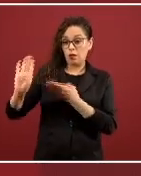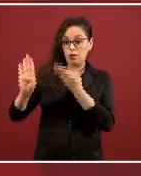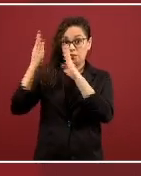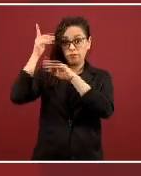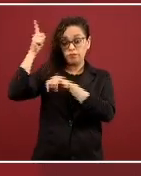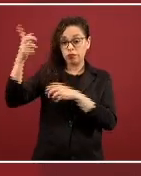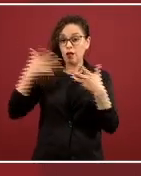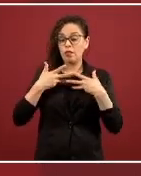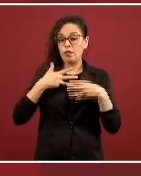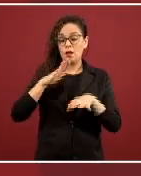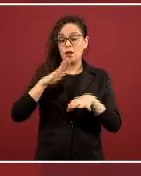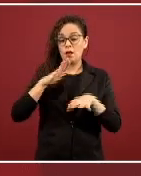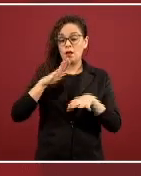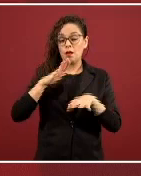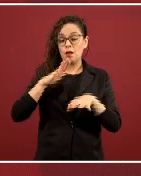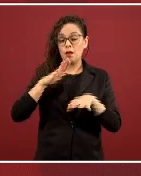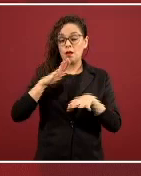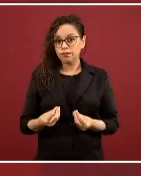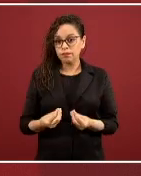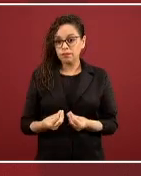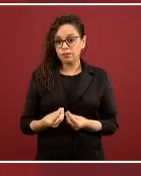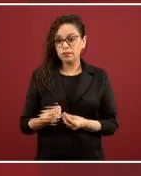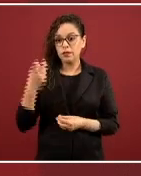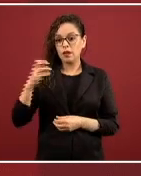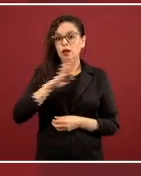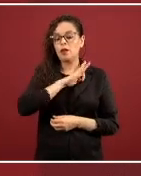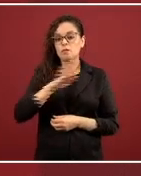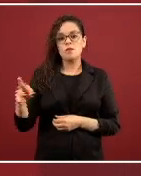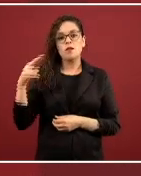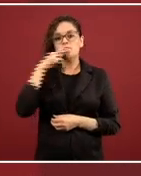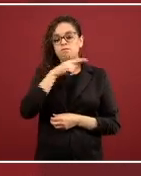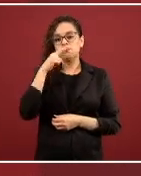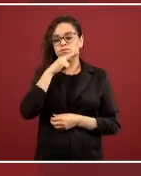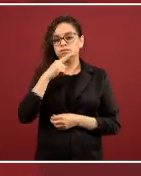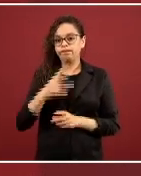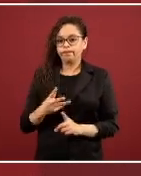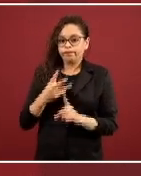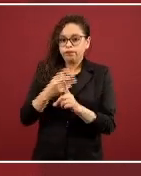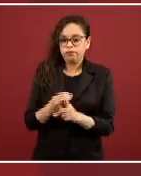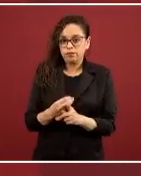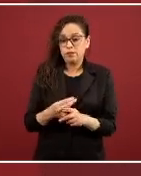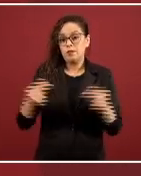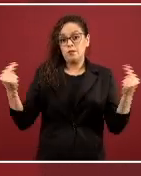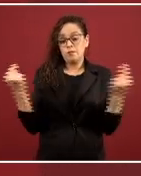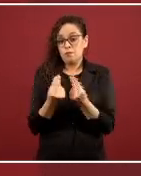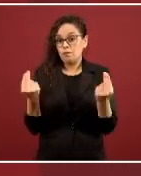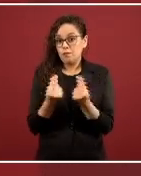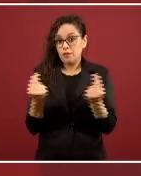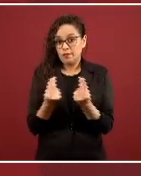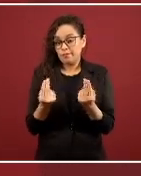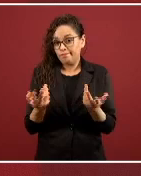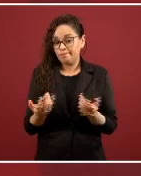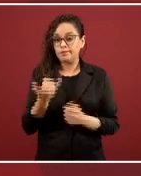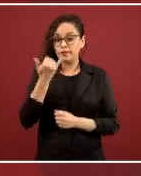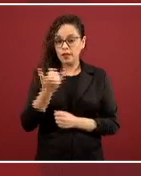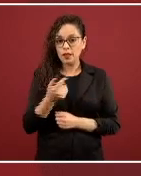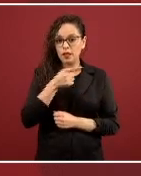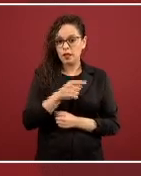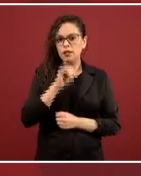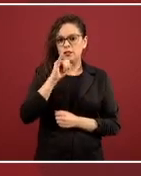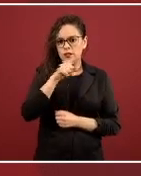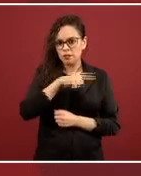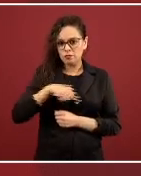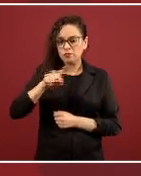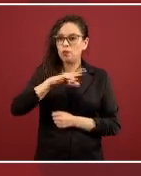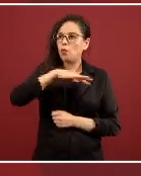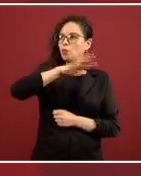la mayor dotación que nos permite resolver de manera inmediata las necesidades. Y, desde luego, la exploración de mercados ha sido